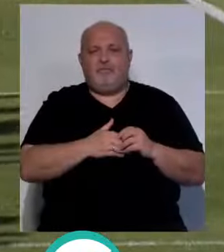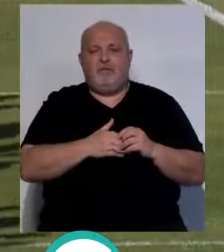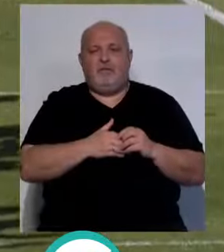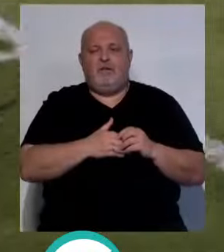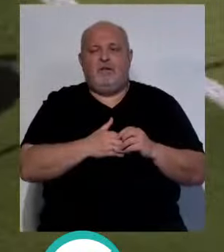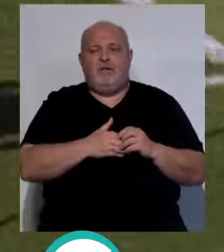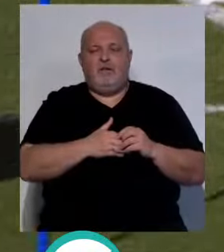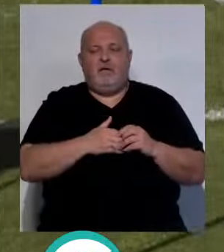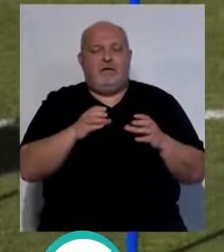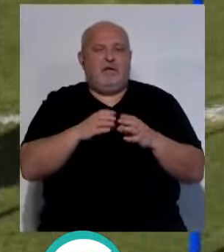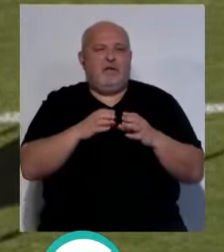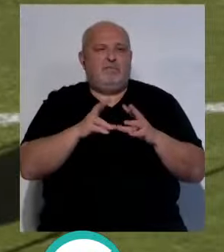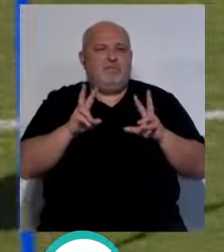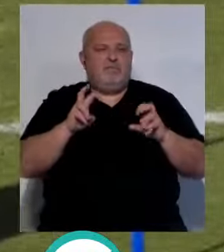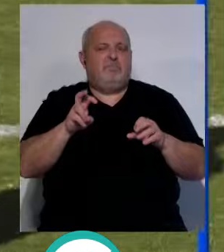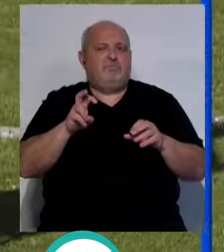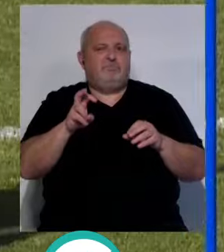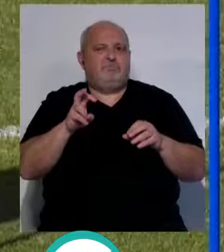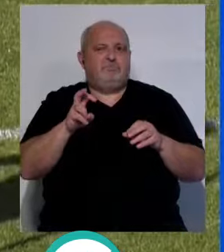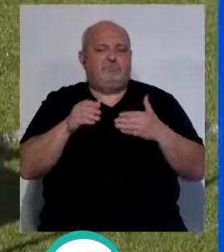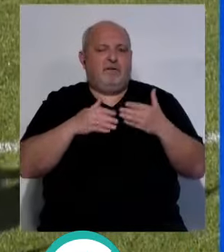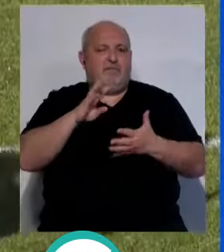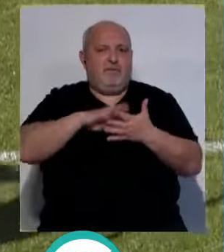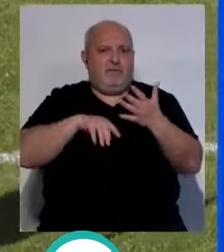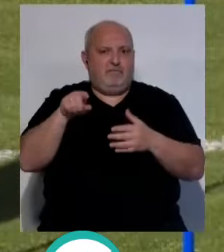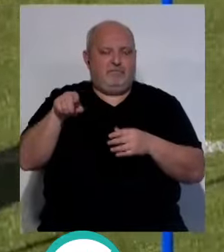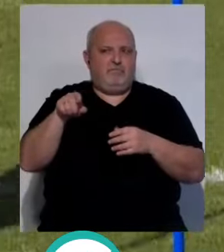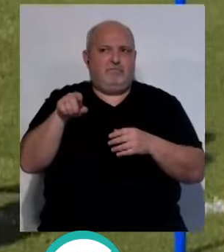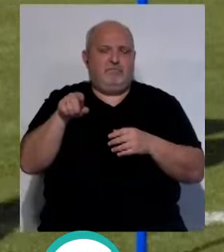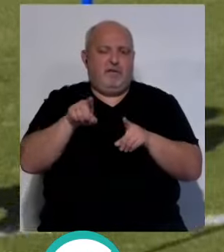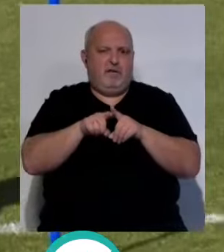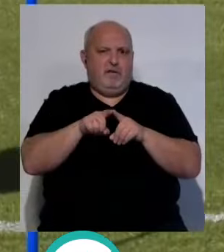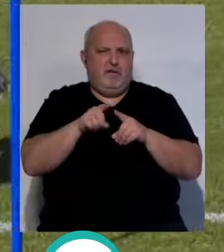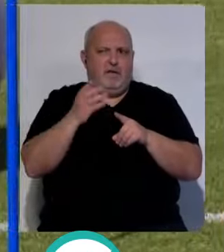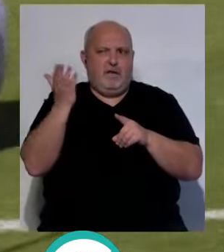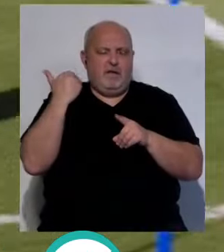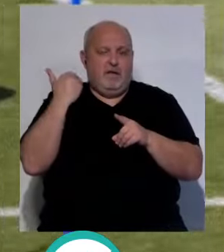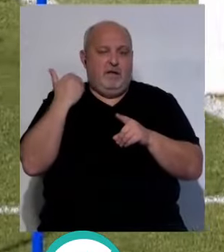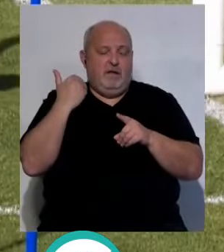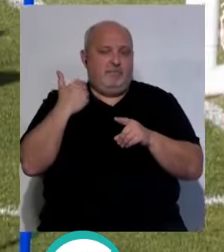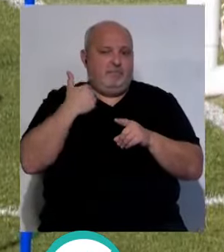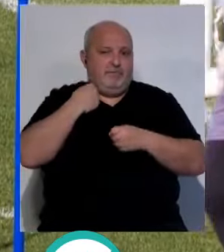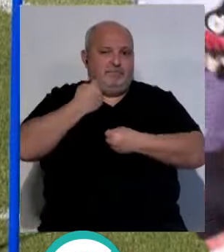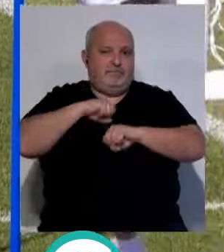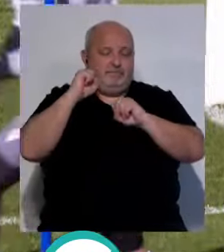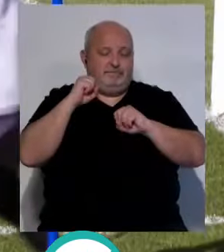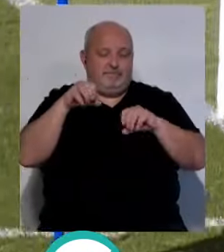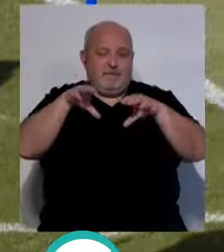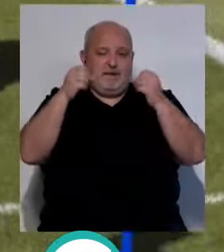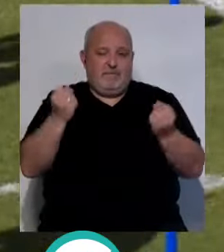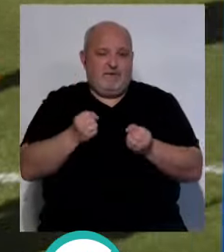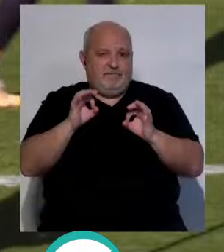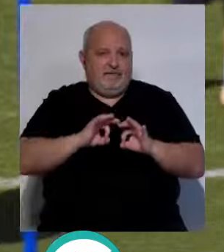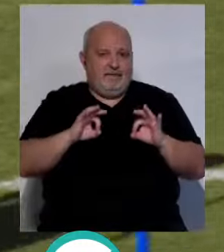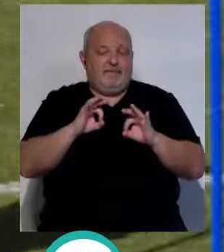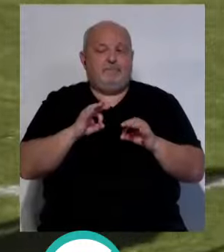Sabíamos el equipo que inicialmente iba a sacar el Barça, que se jugaba ayer, se jugó todo... ...por intentar pasar migratoria, que no lo ha conseguido.